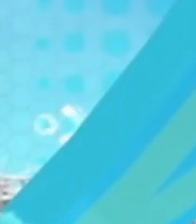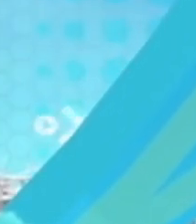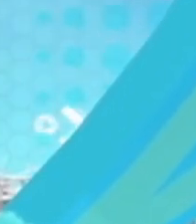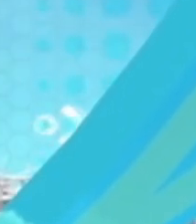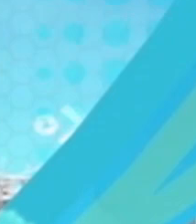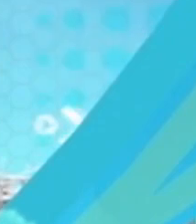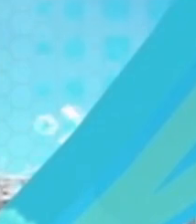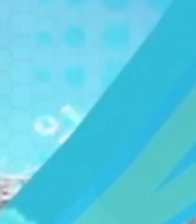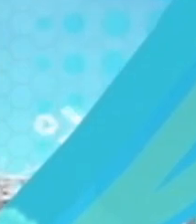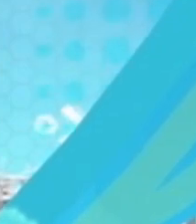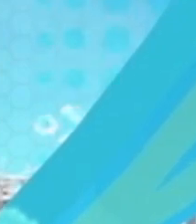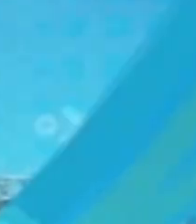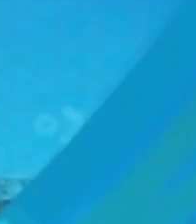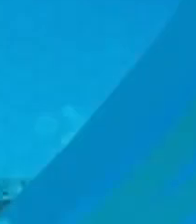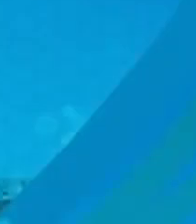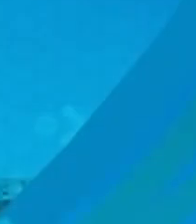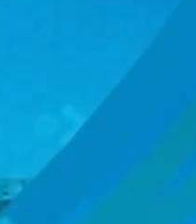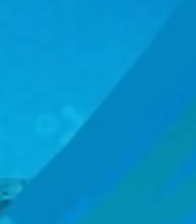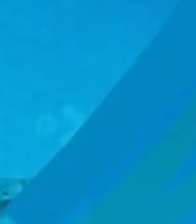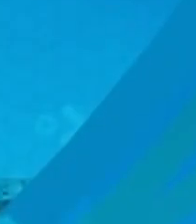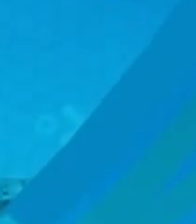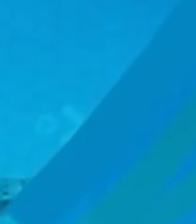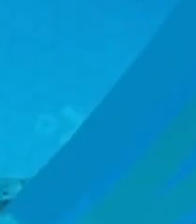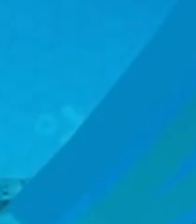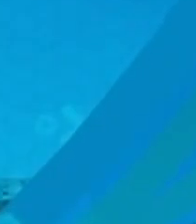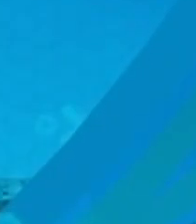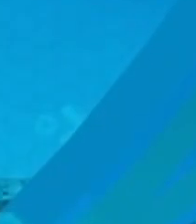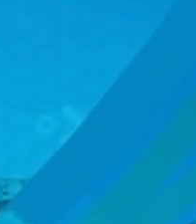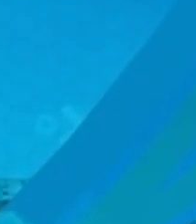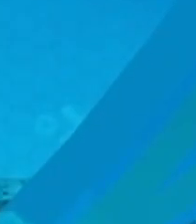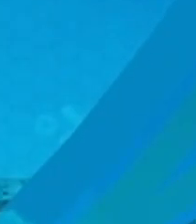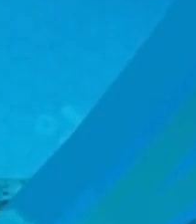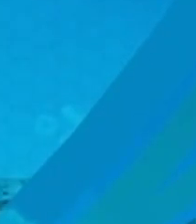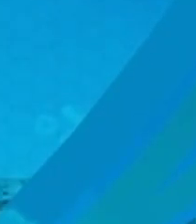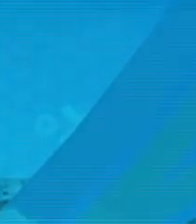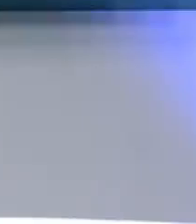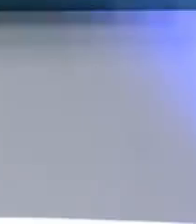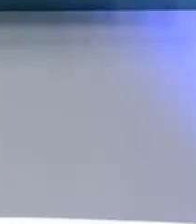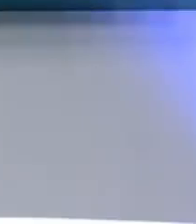Popular Pensiones te presenta la tasa básica pasiva.